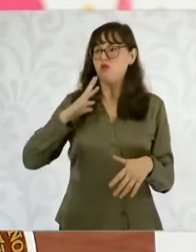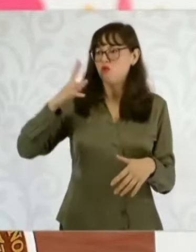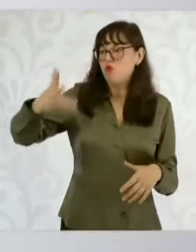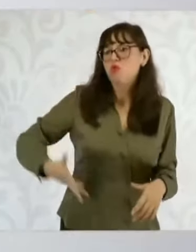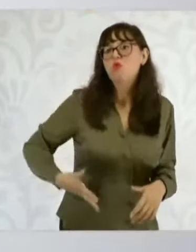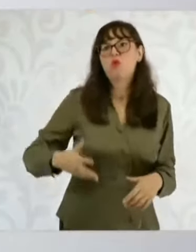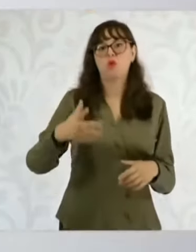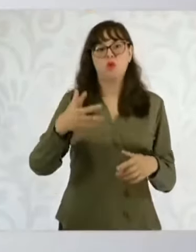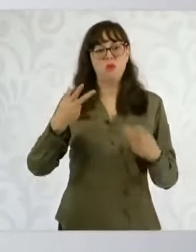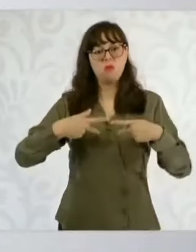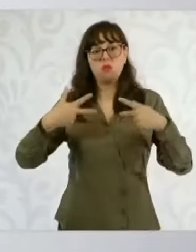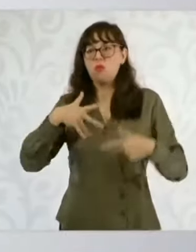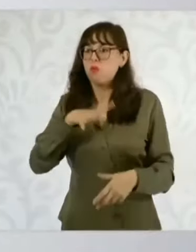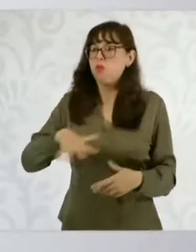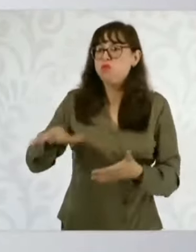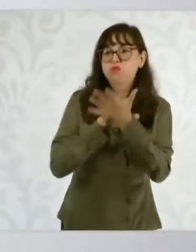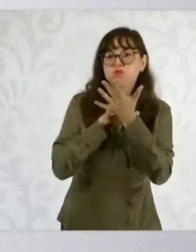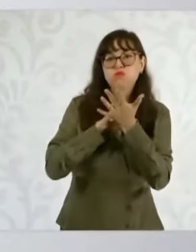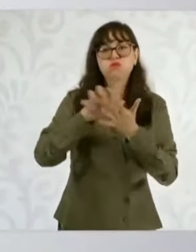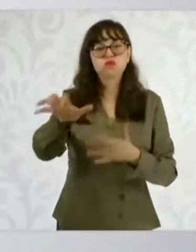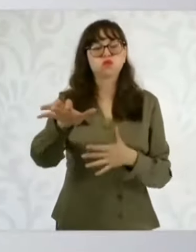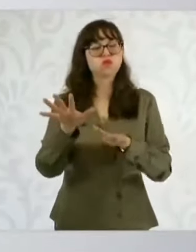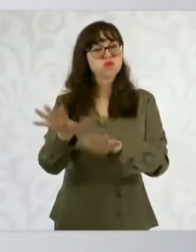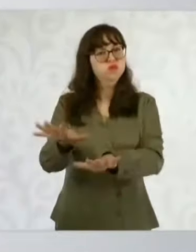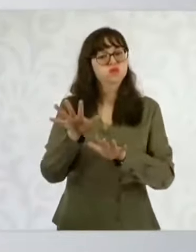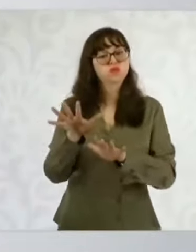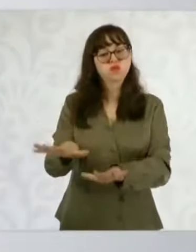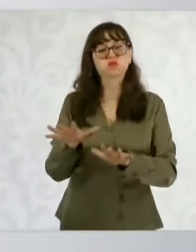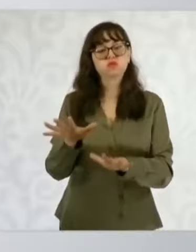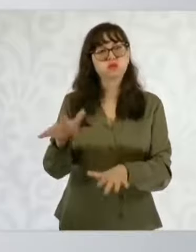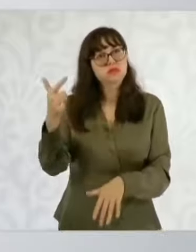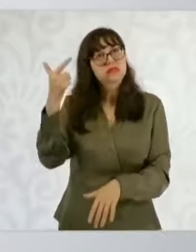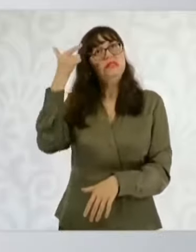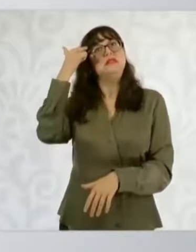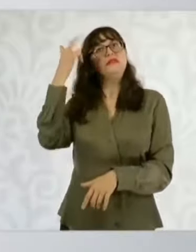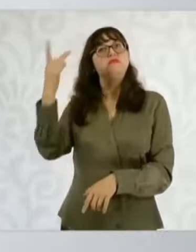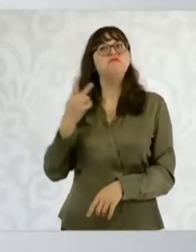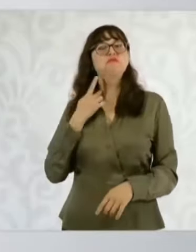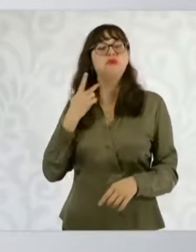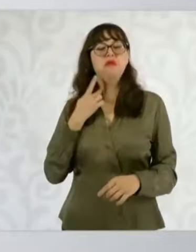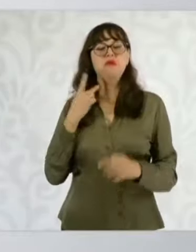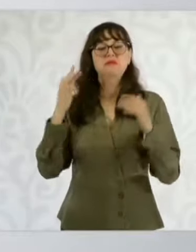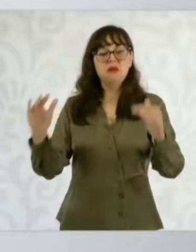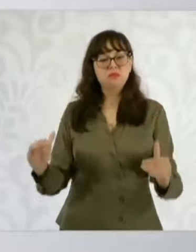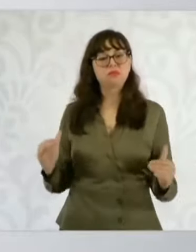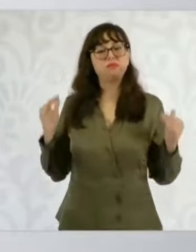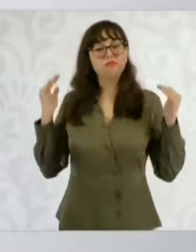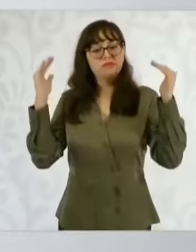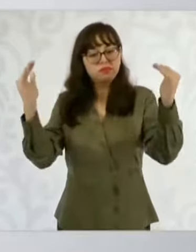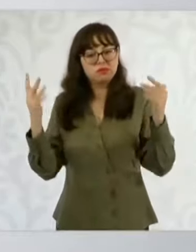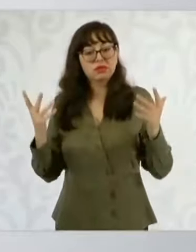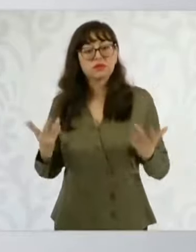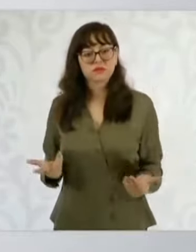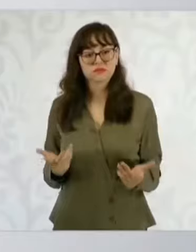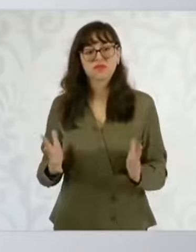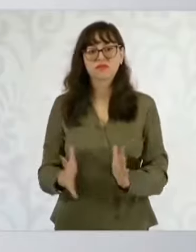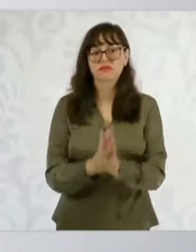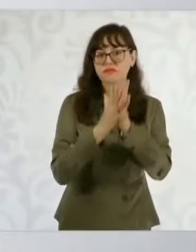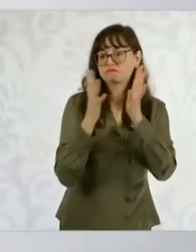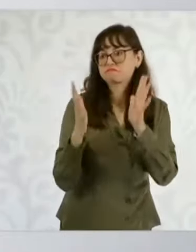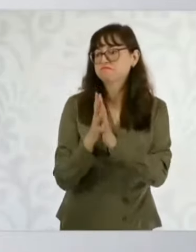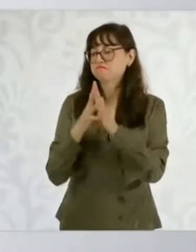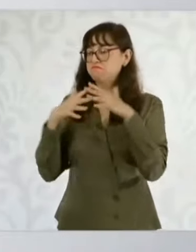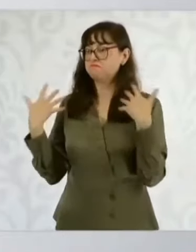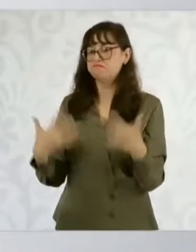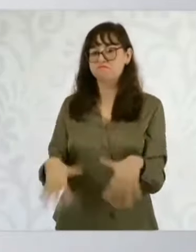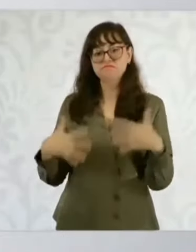en la historia del mundo, con una conciencia política enorme y con una participación